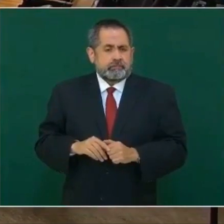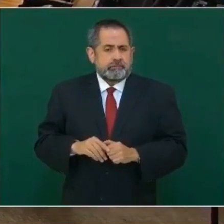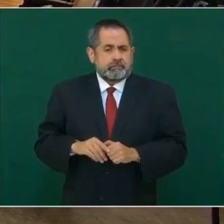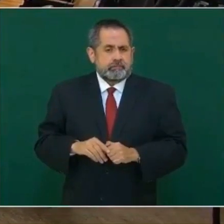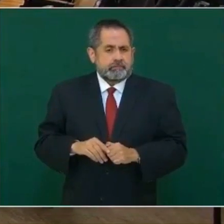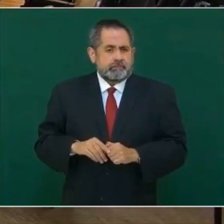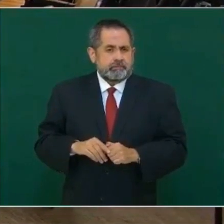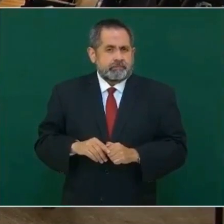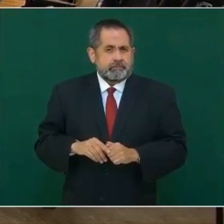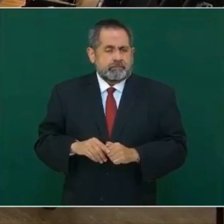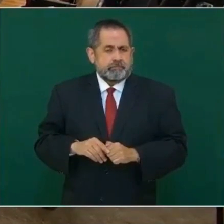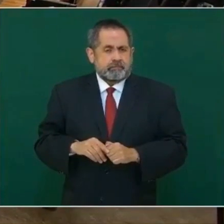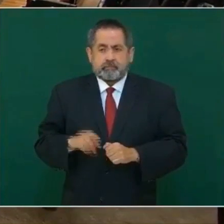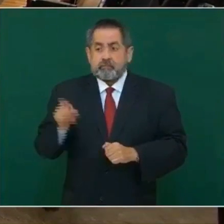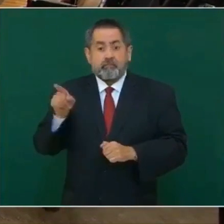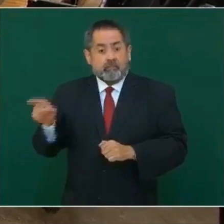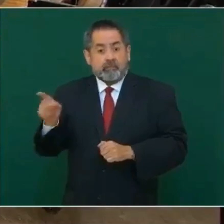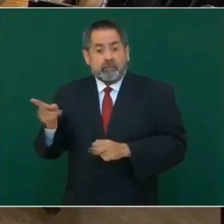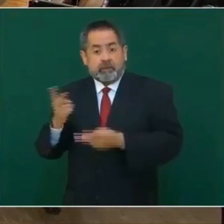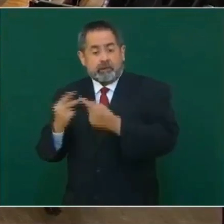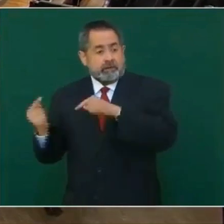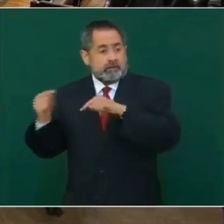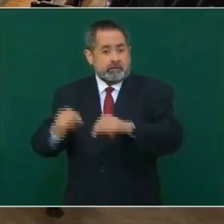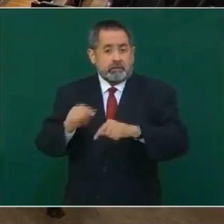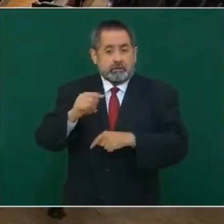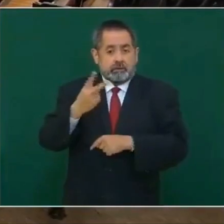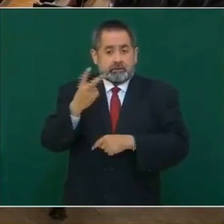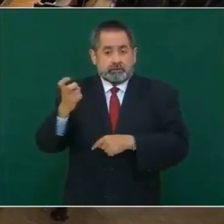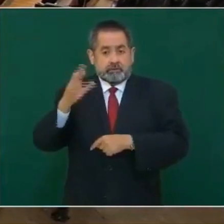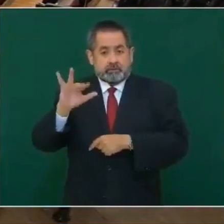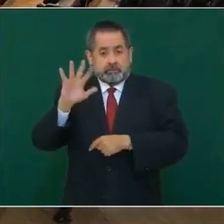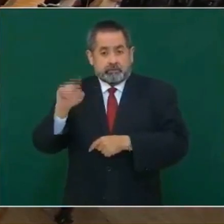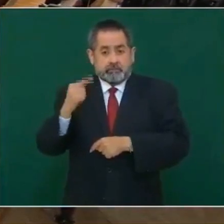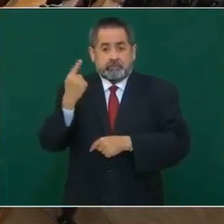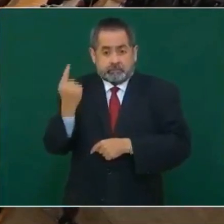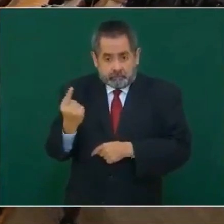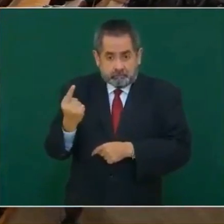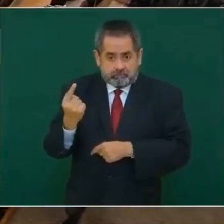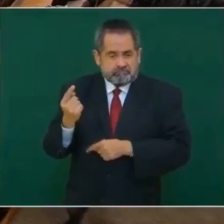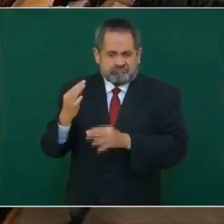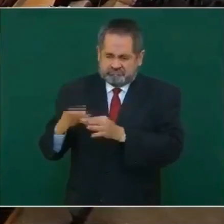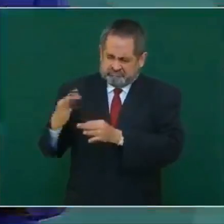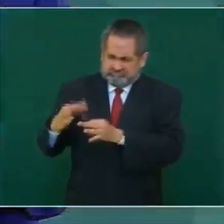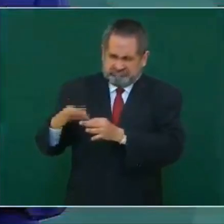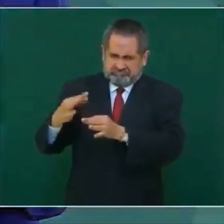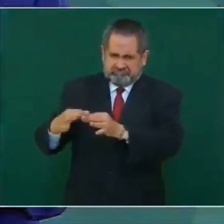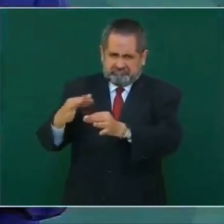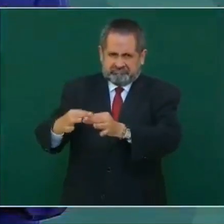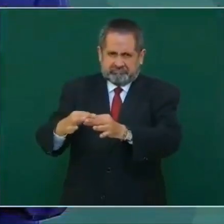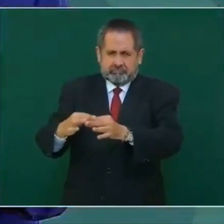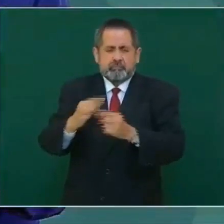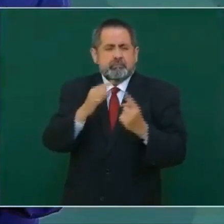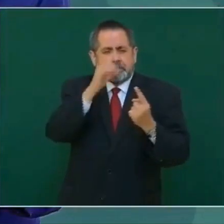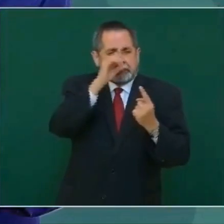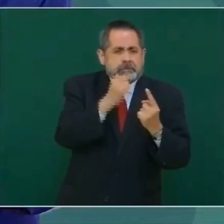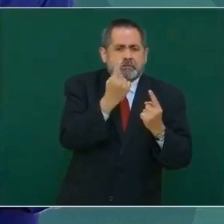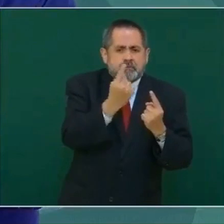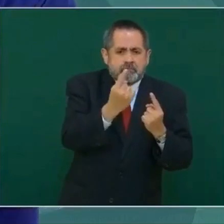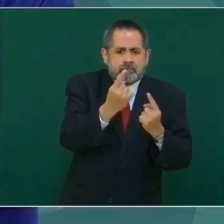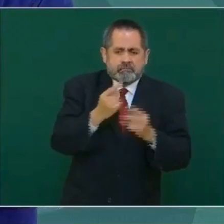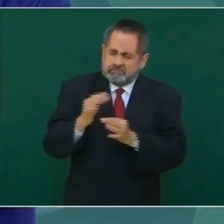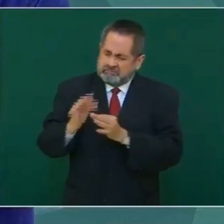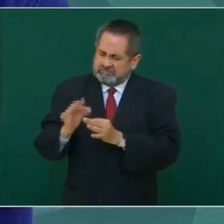estar presente en 251 es